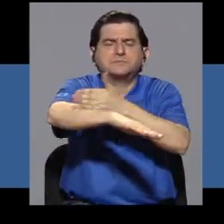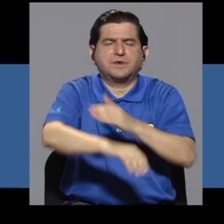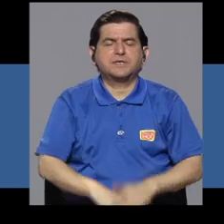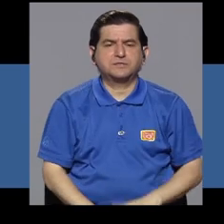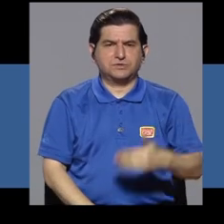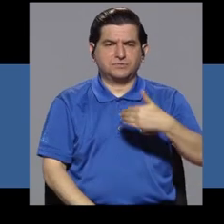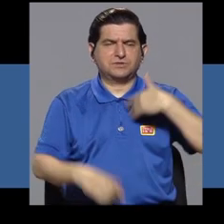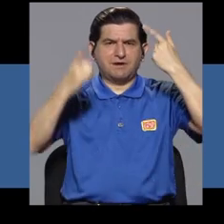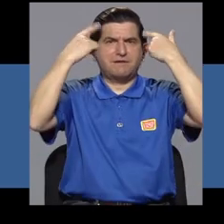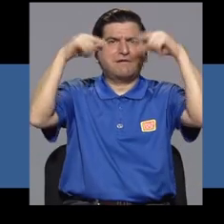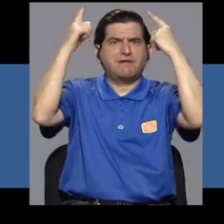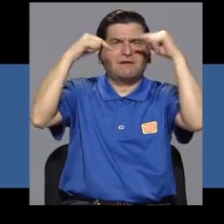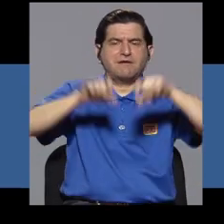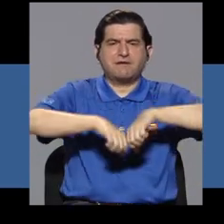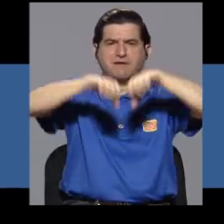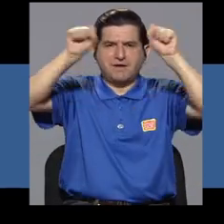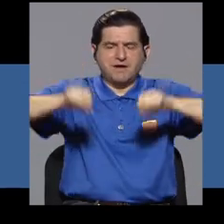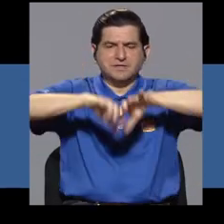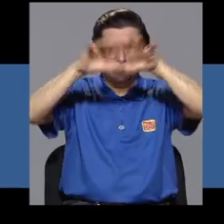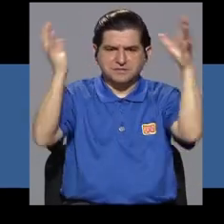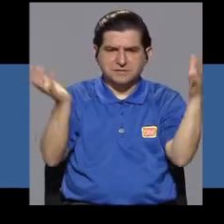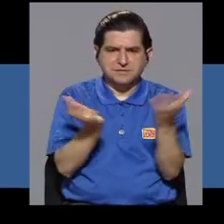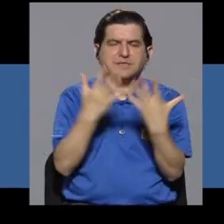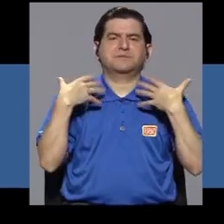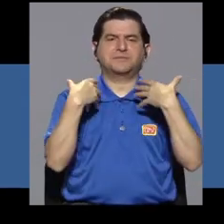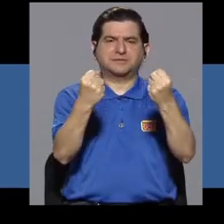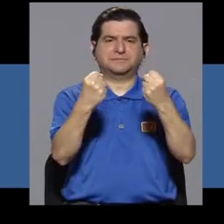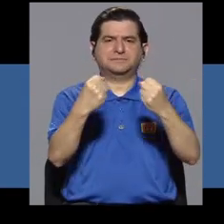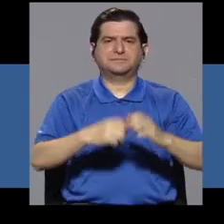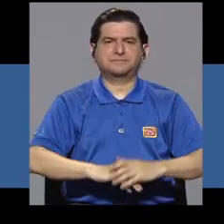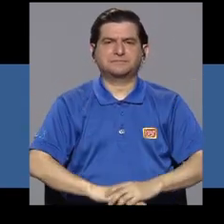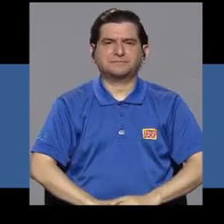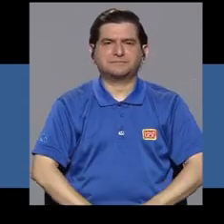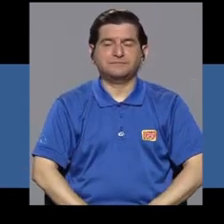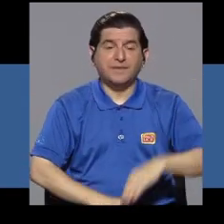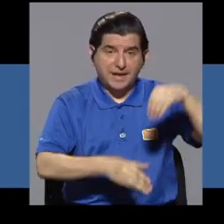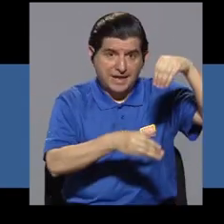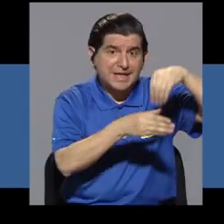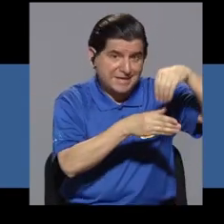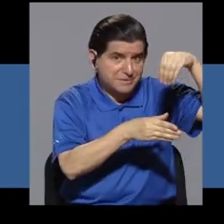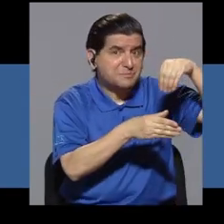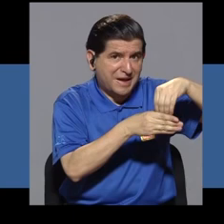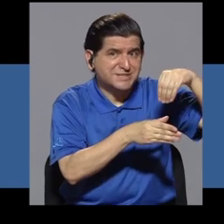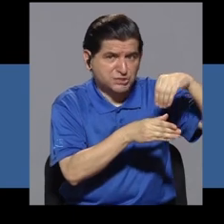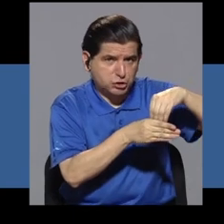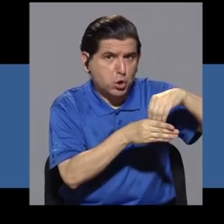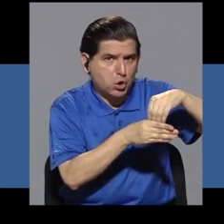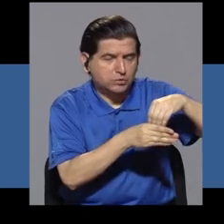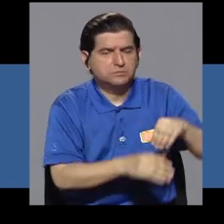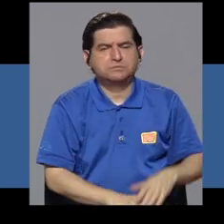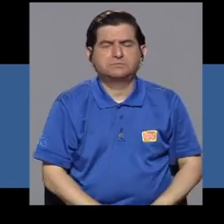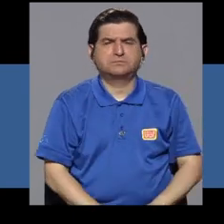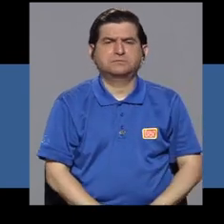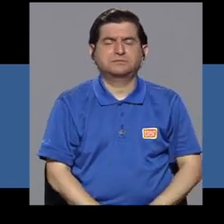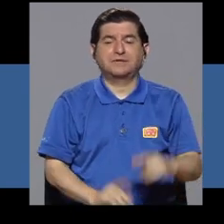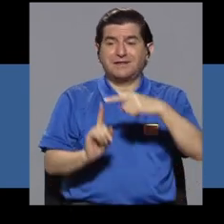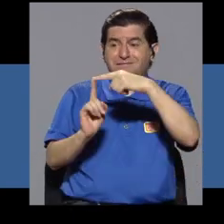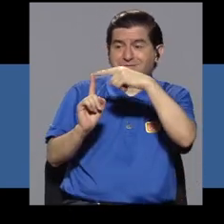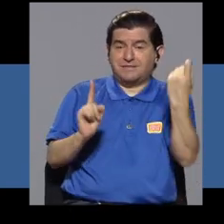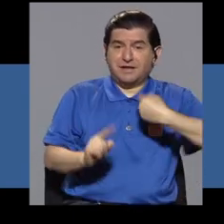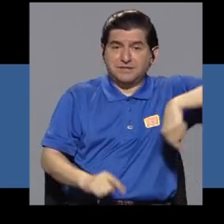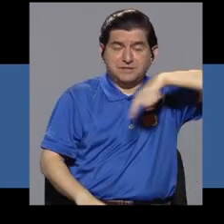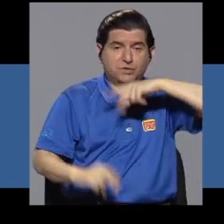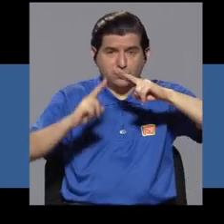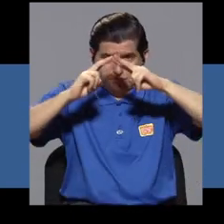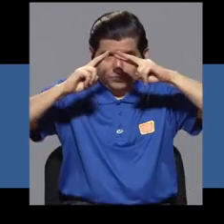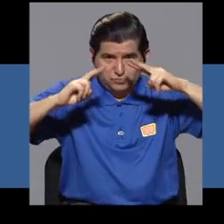La inversión, digamos, de acuerdo a lo que hemos, el análisis que se ha hecho, es de 7.8 del Producto Interno Bruto, es